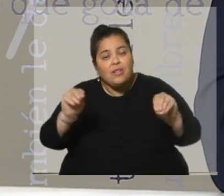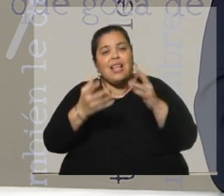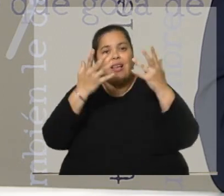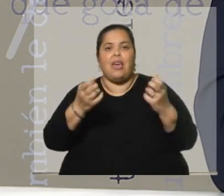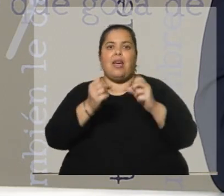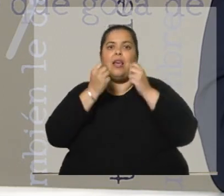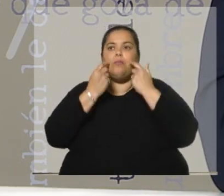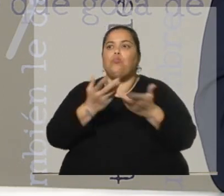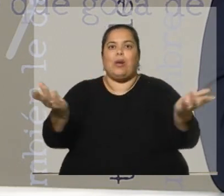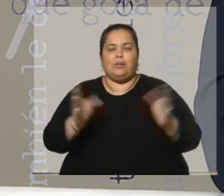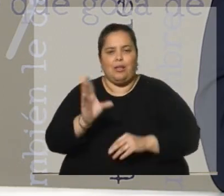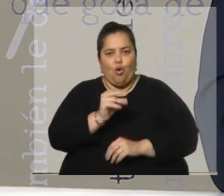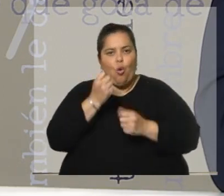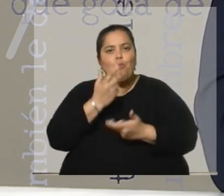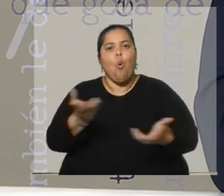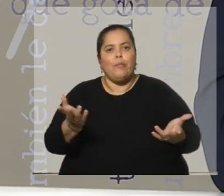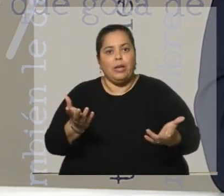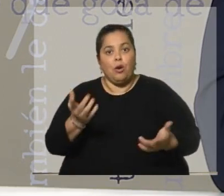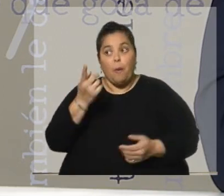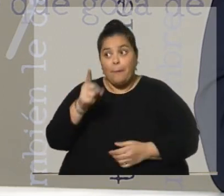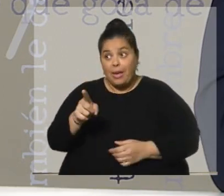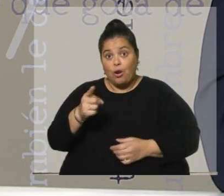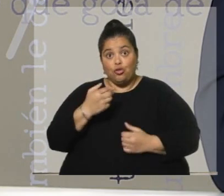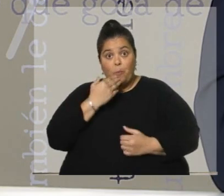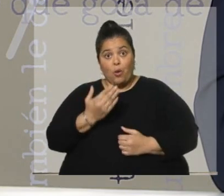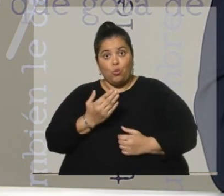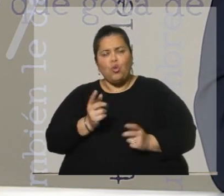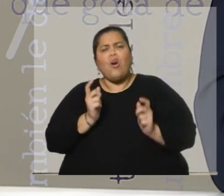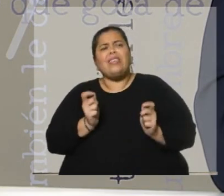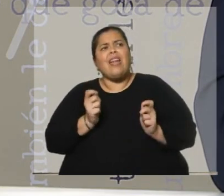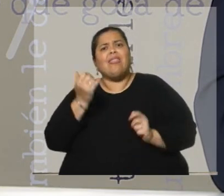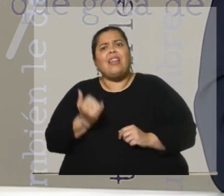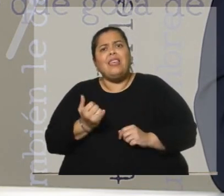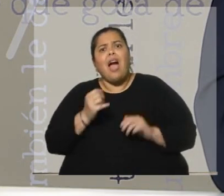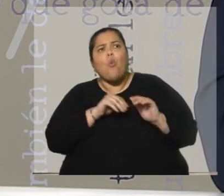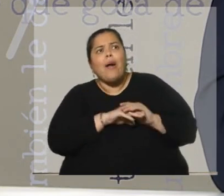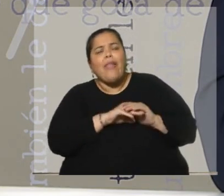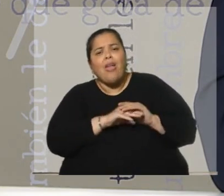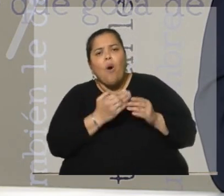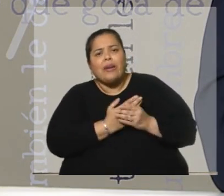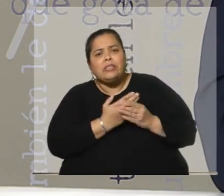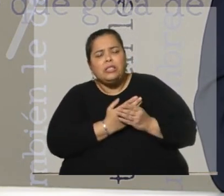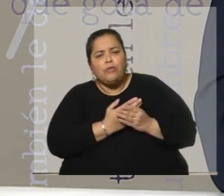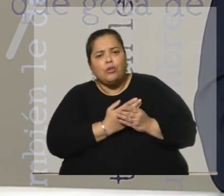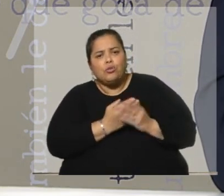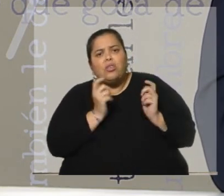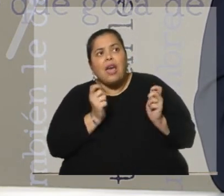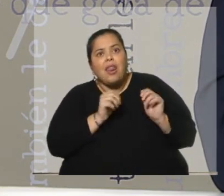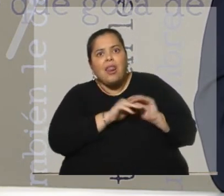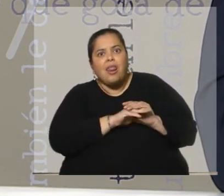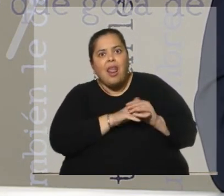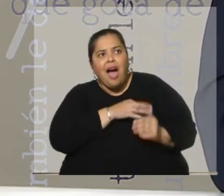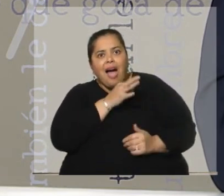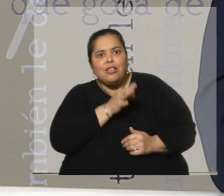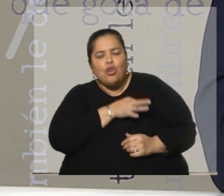Ahora, bien, lo del principio, ¿no? Es quién los tenía y a quién perjudica o a quién favorece. Porque si uno los lee, lo poco que uno ha podido leer, y